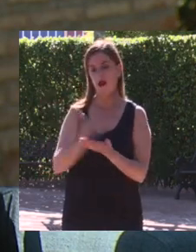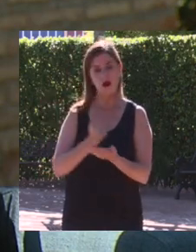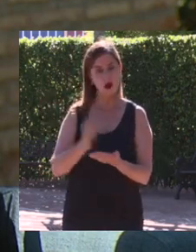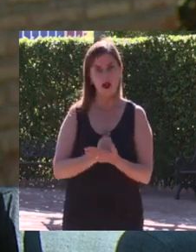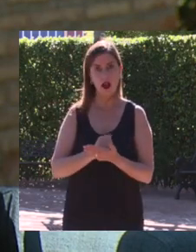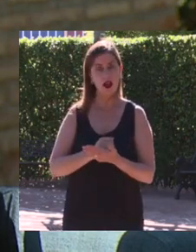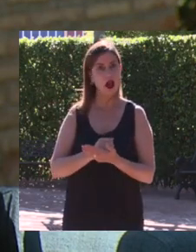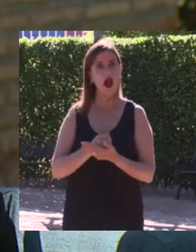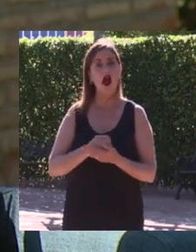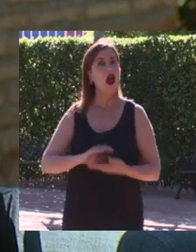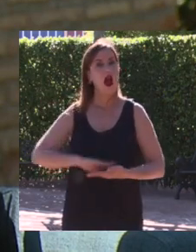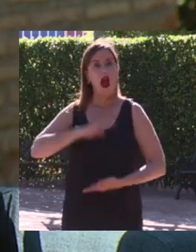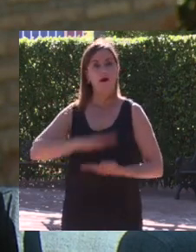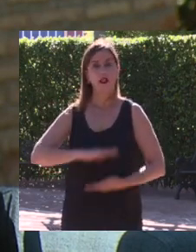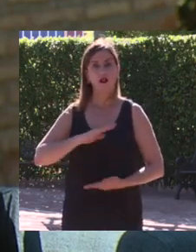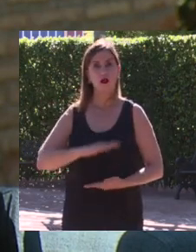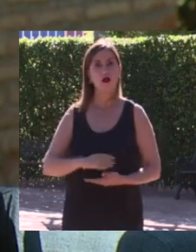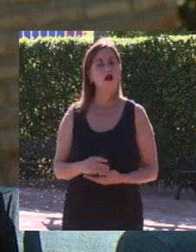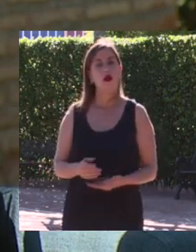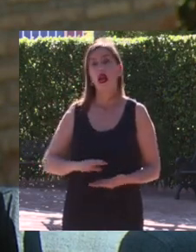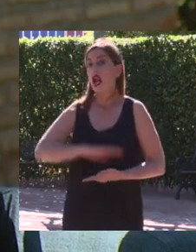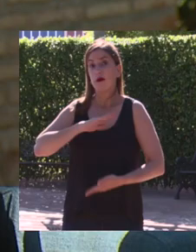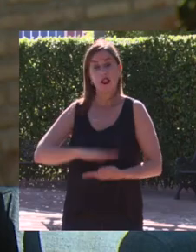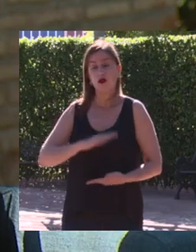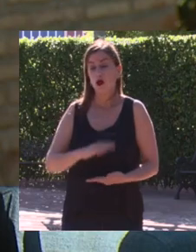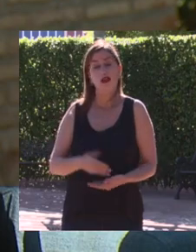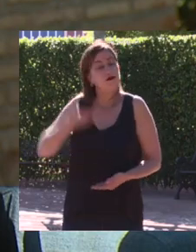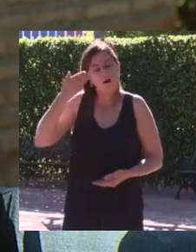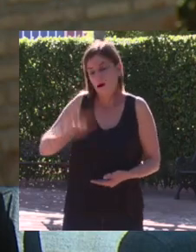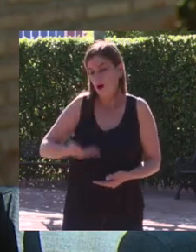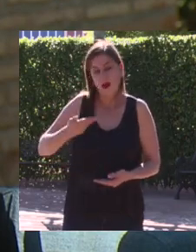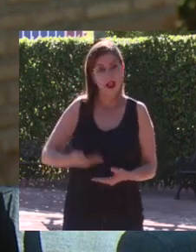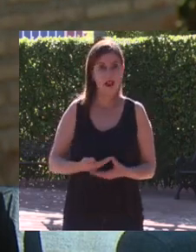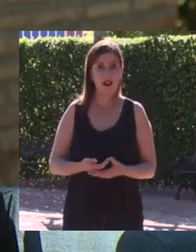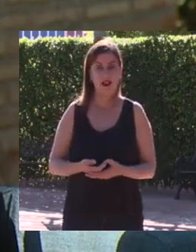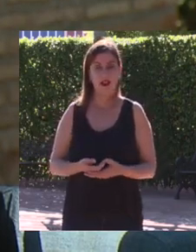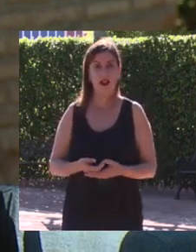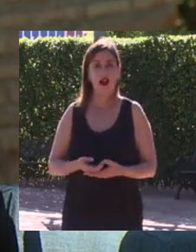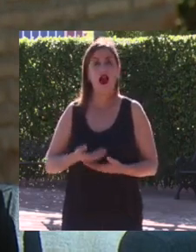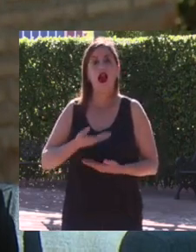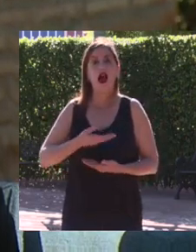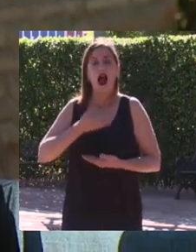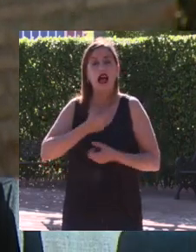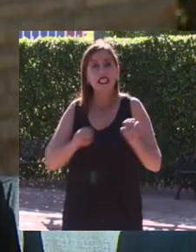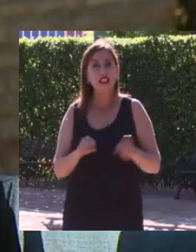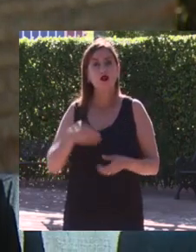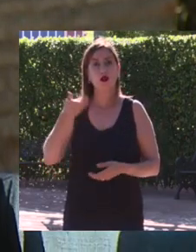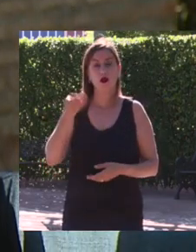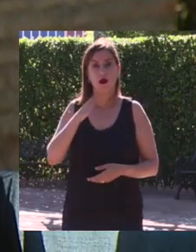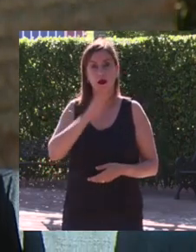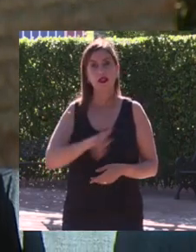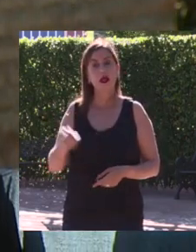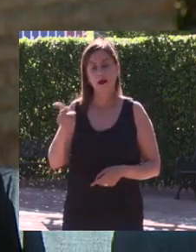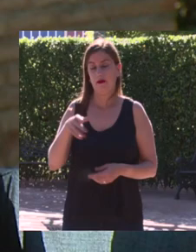aptitud es la aptitud es muy importante pero la actitud para mí es más importante